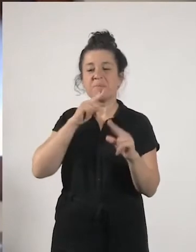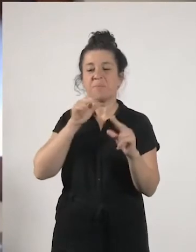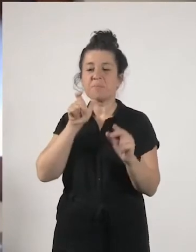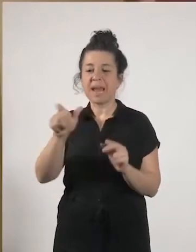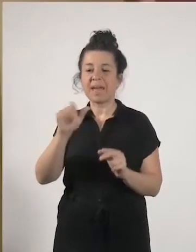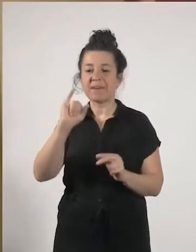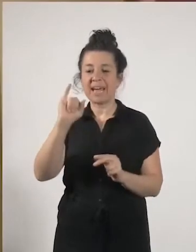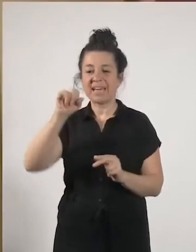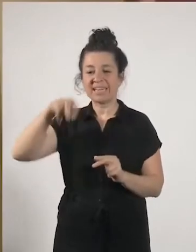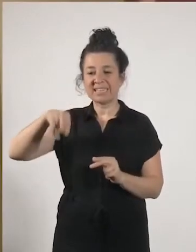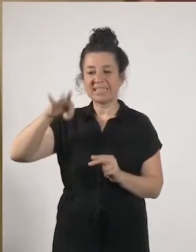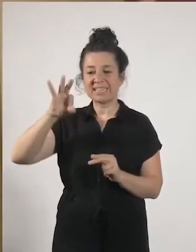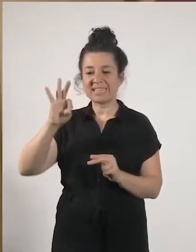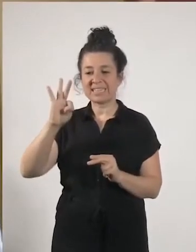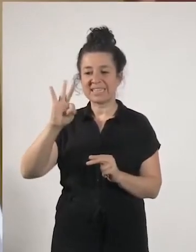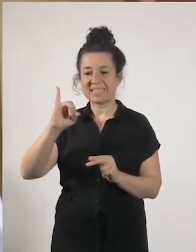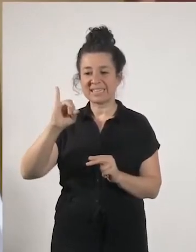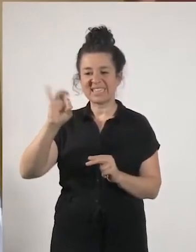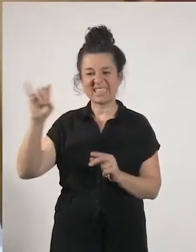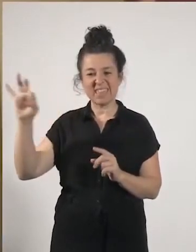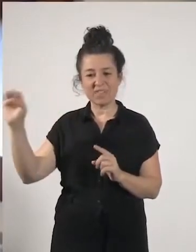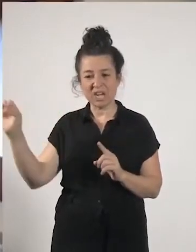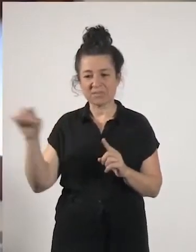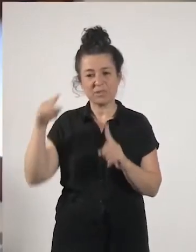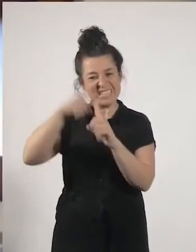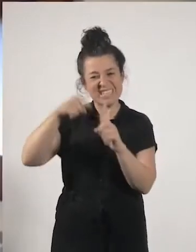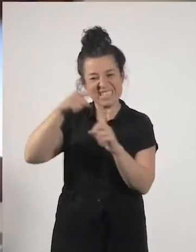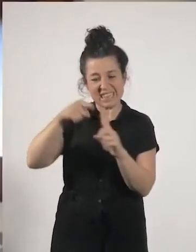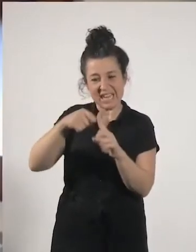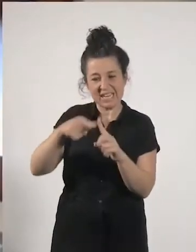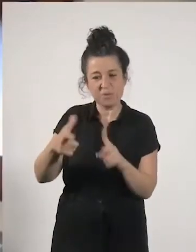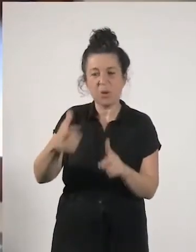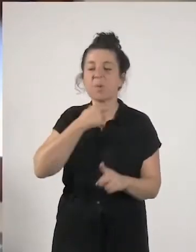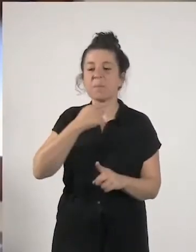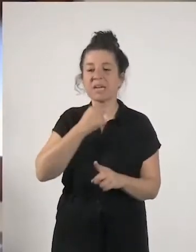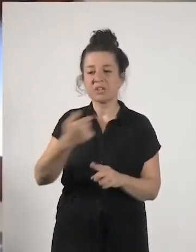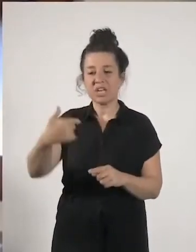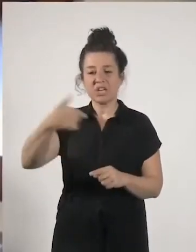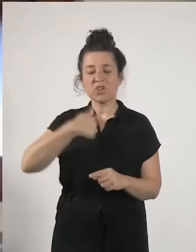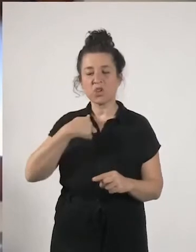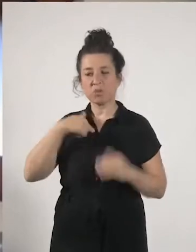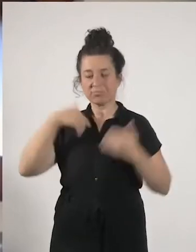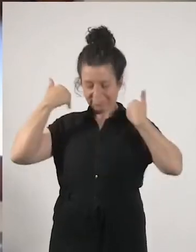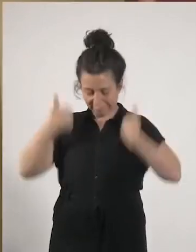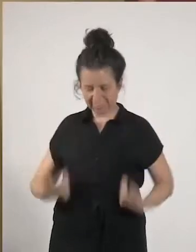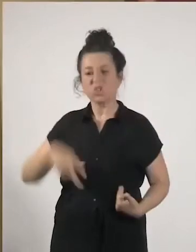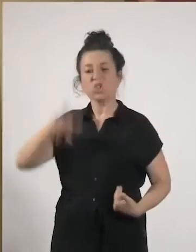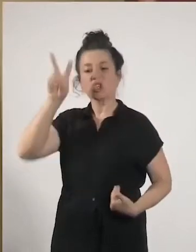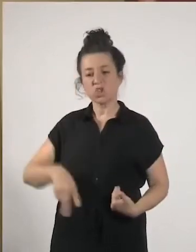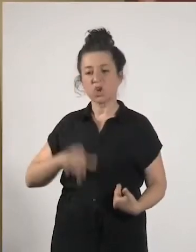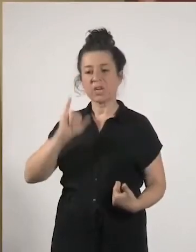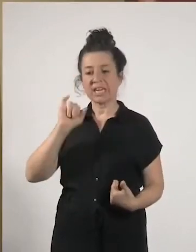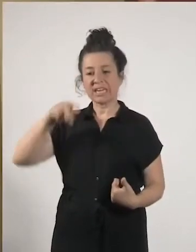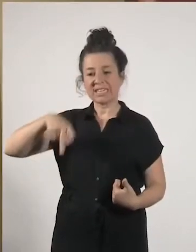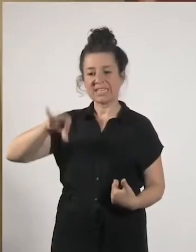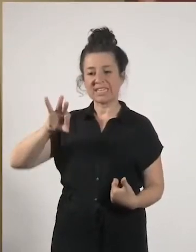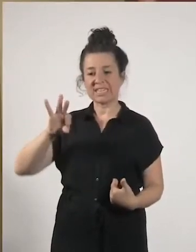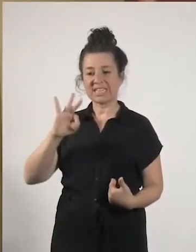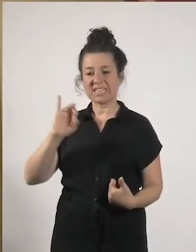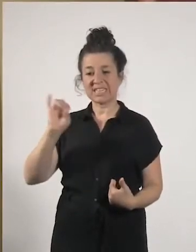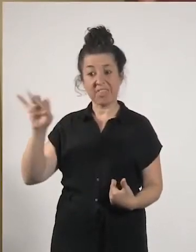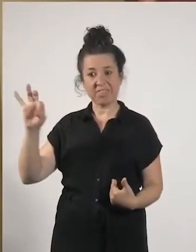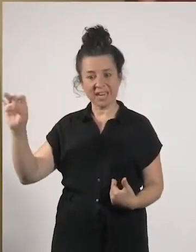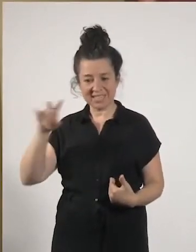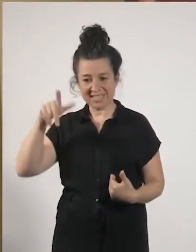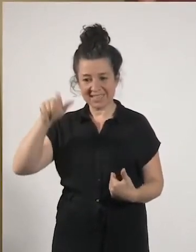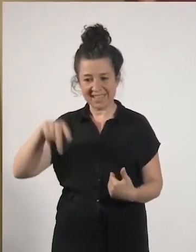porque yo ahora me dedico me defino insistencialista uso libre será un